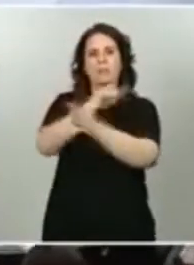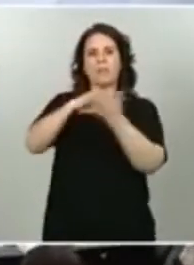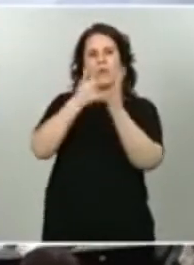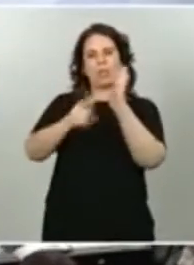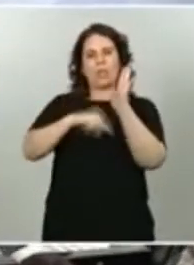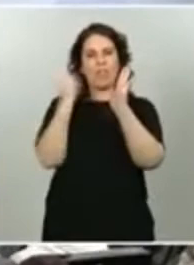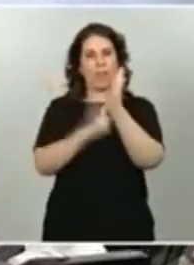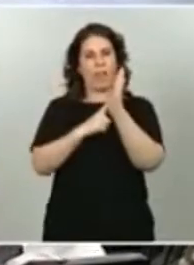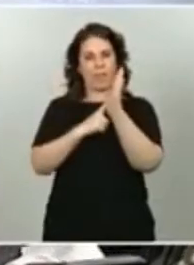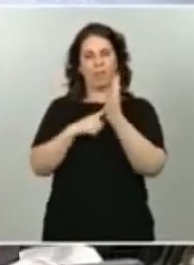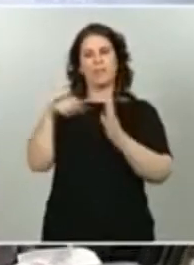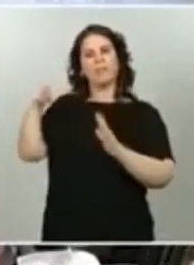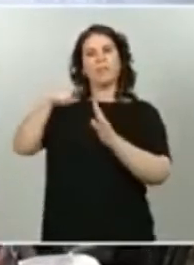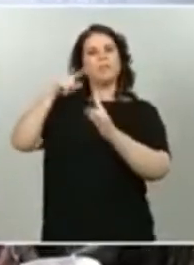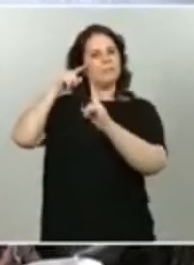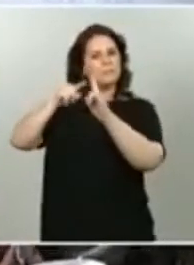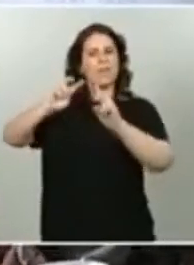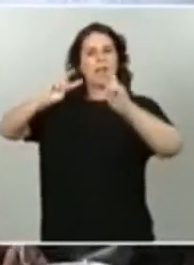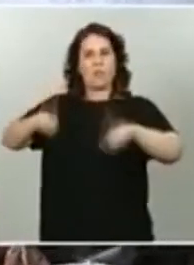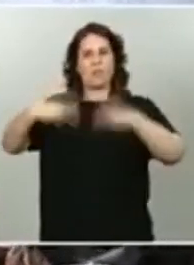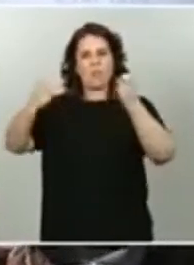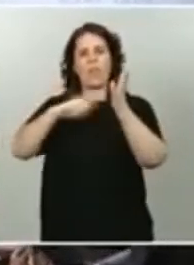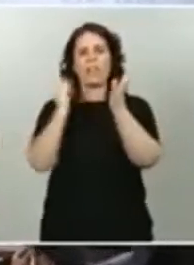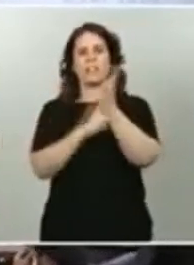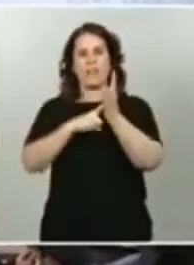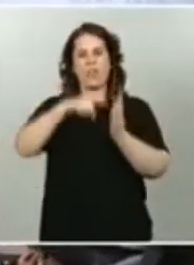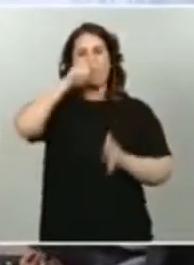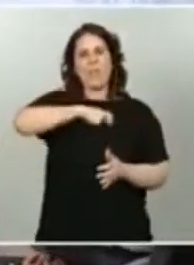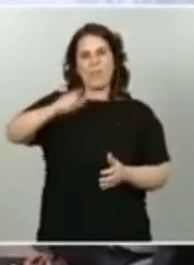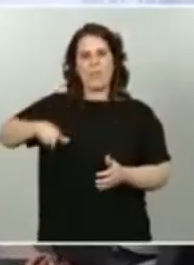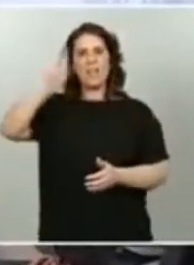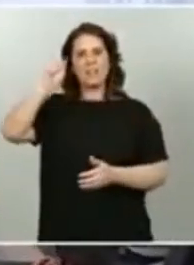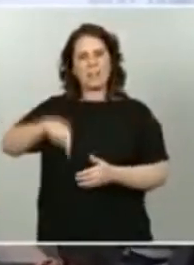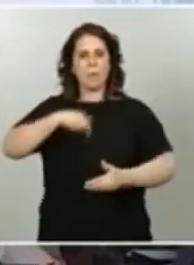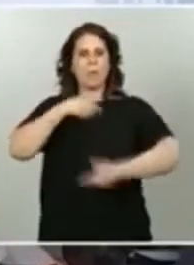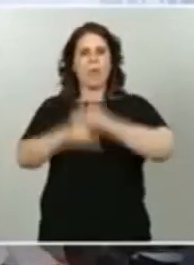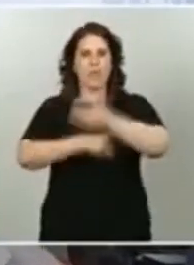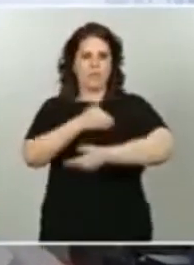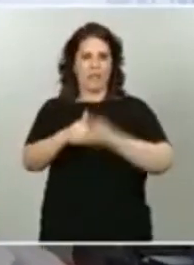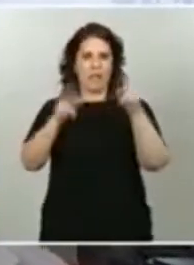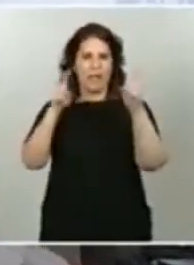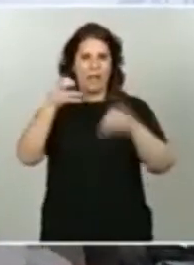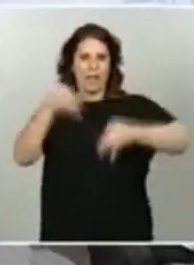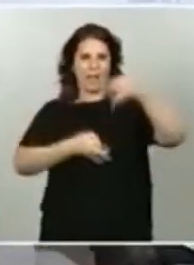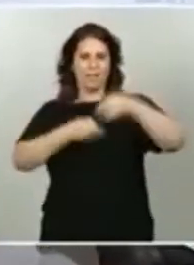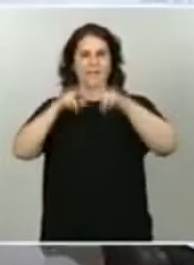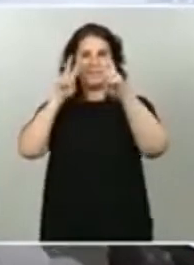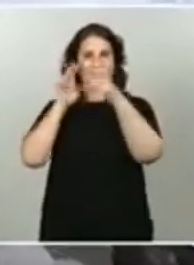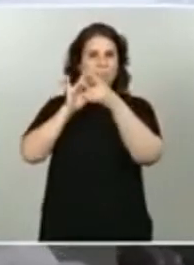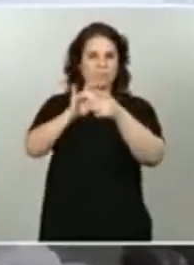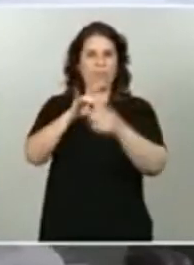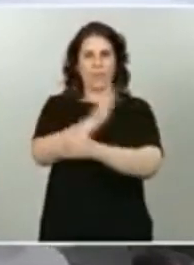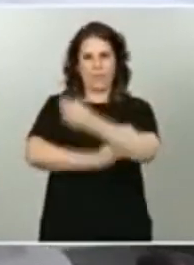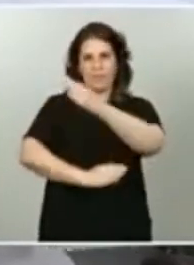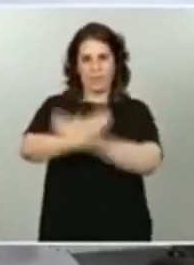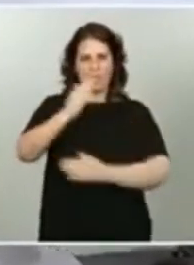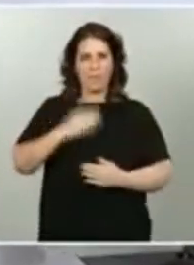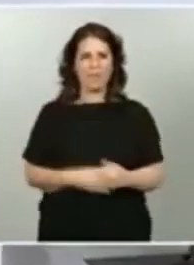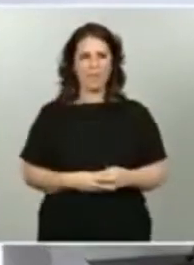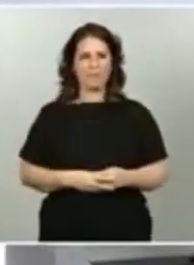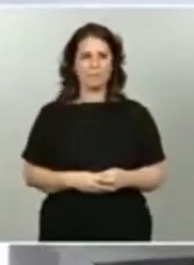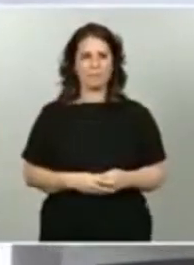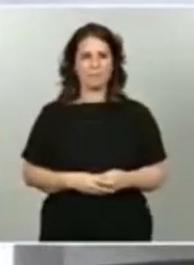se reforma la legislación civil y también procesal en materia de discapacidad. Sin duda, de un cambio